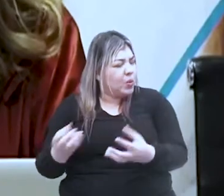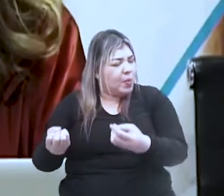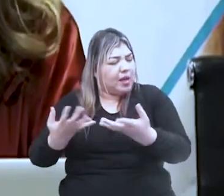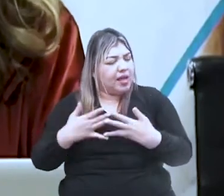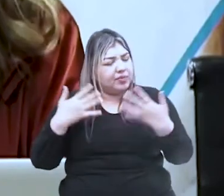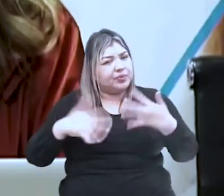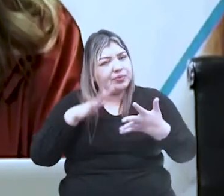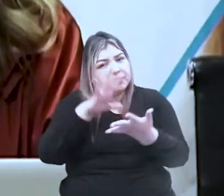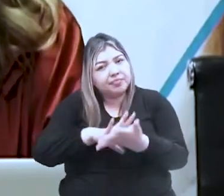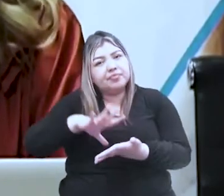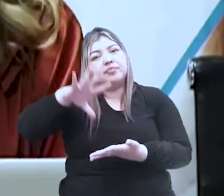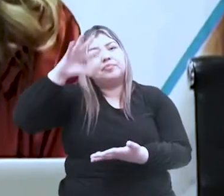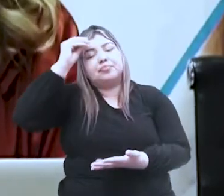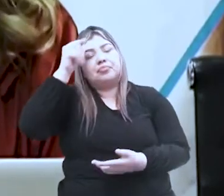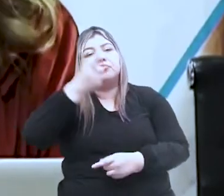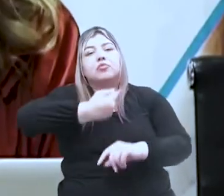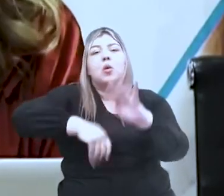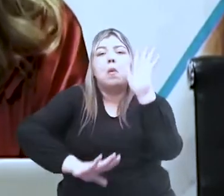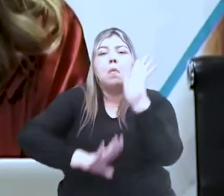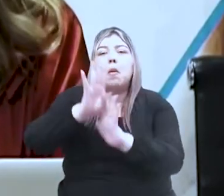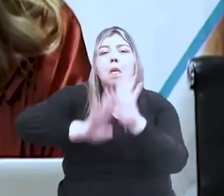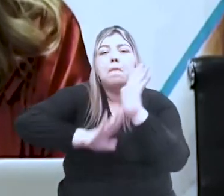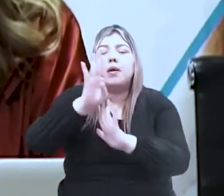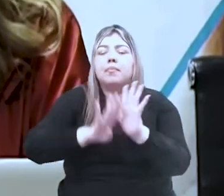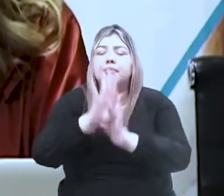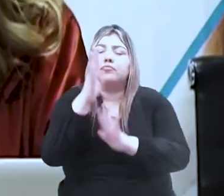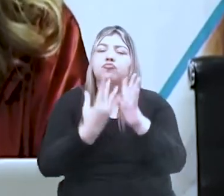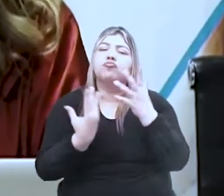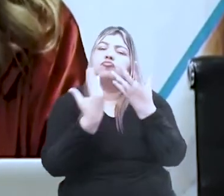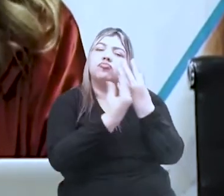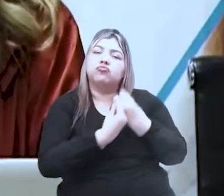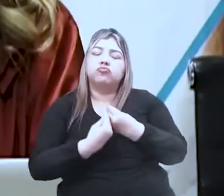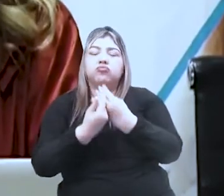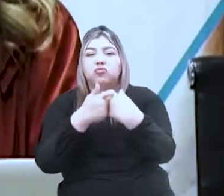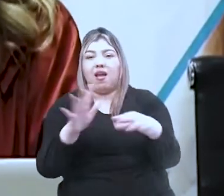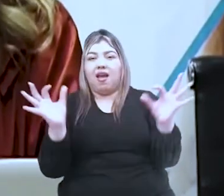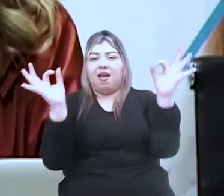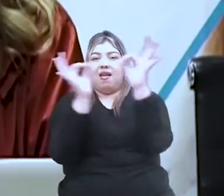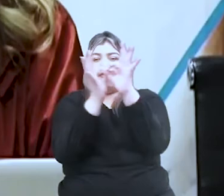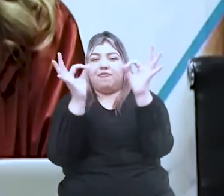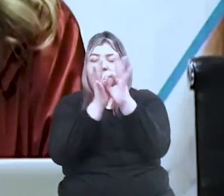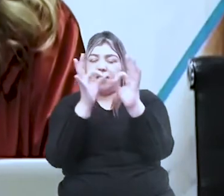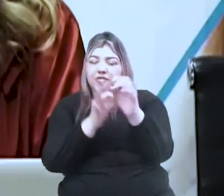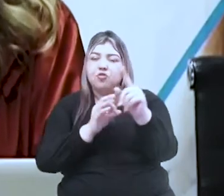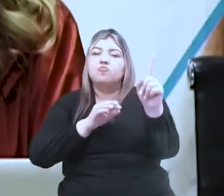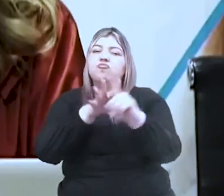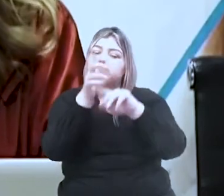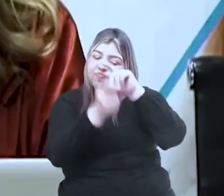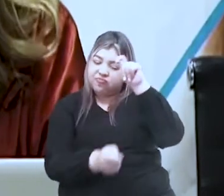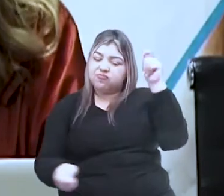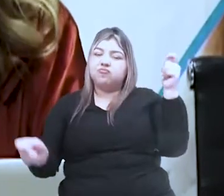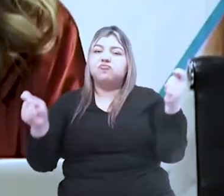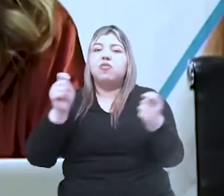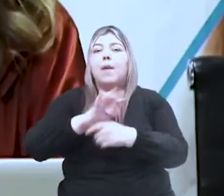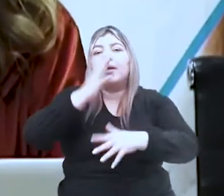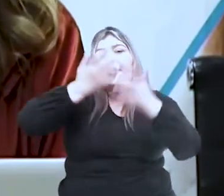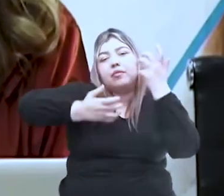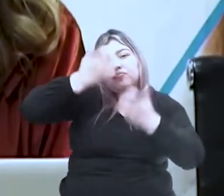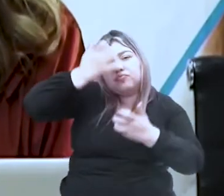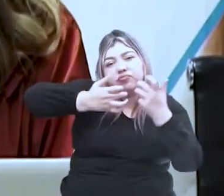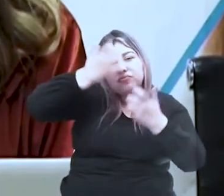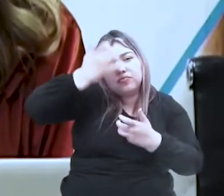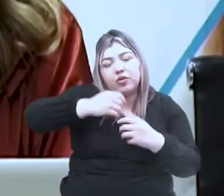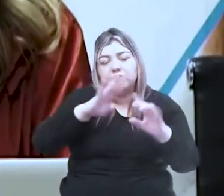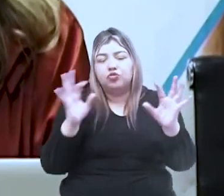permitieron avanzar como equipo para enfocarnos en el cambio de aspectos como la evaluación, el trabajo centrado en el